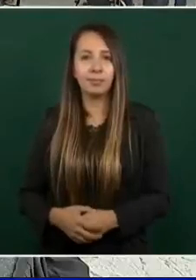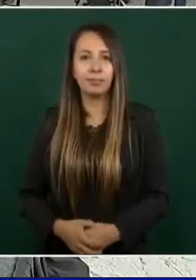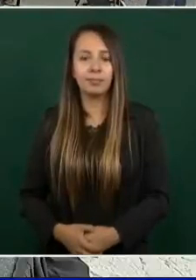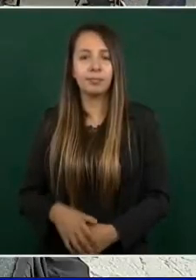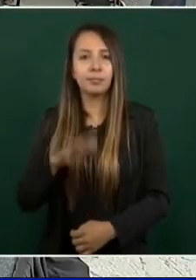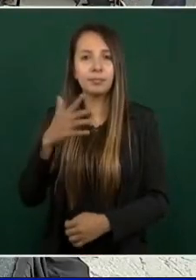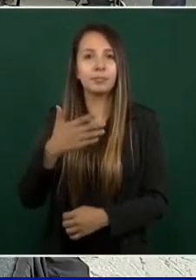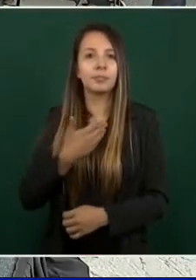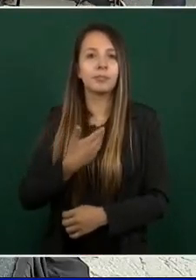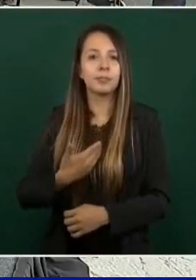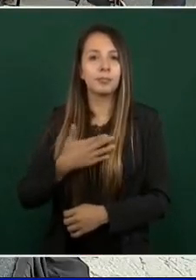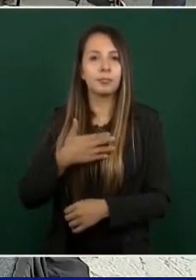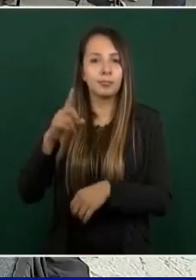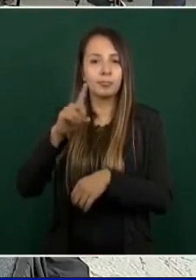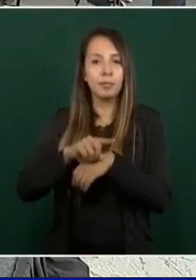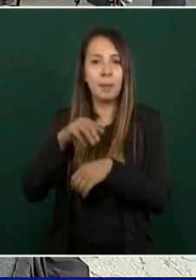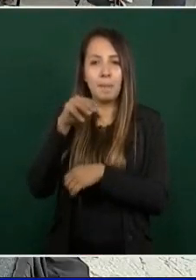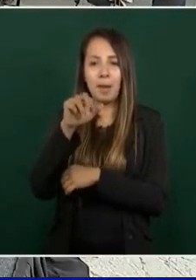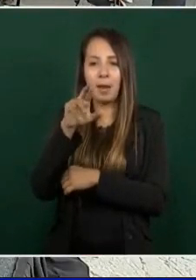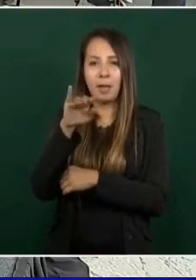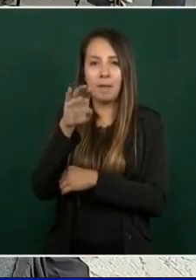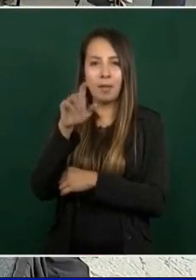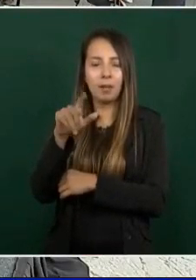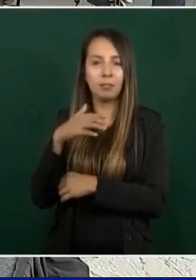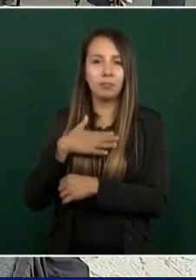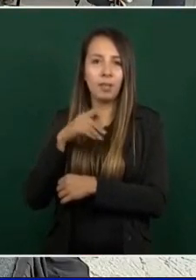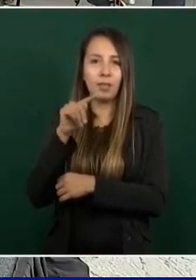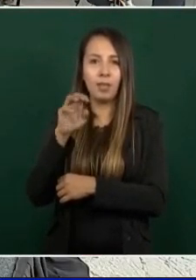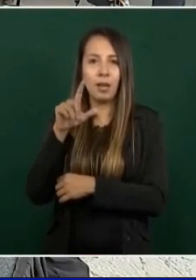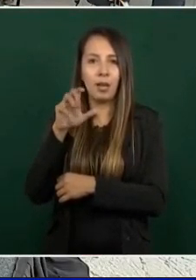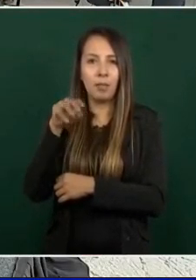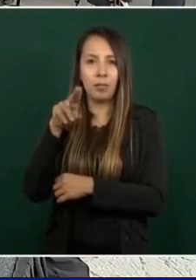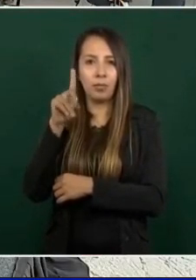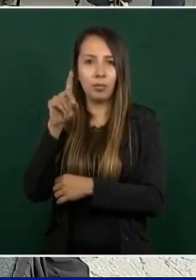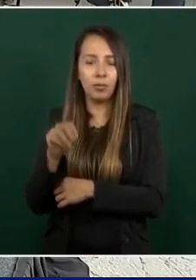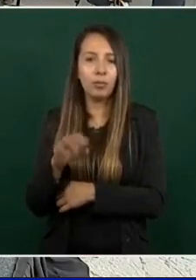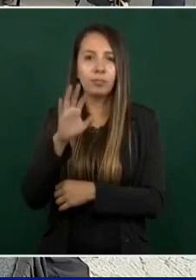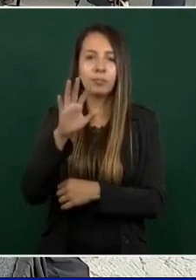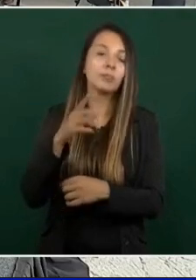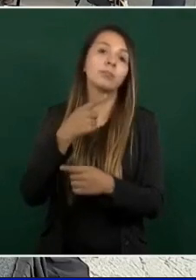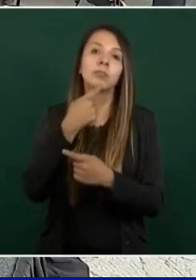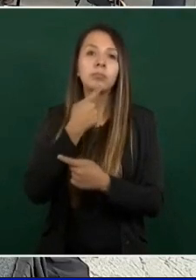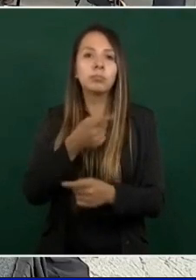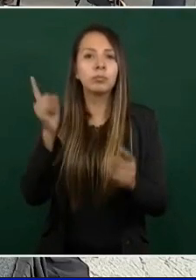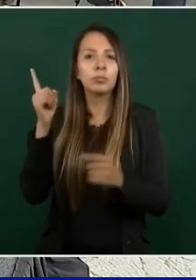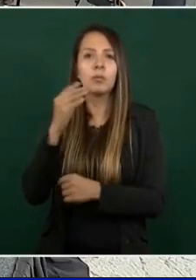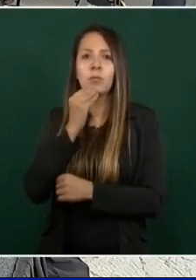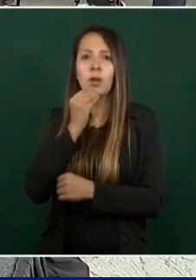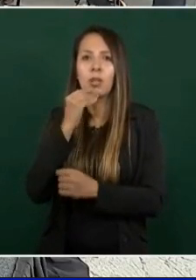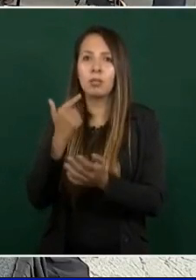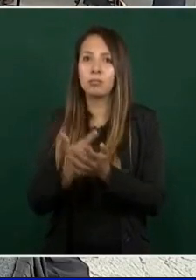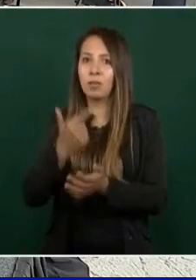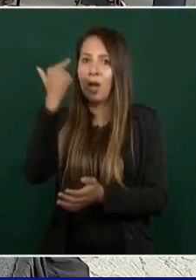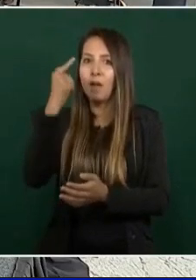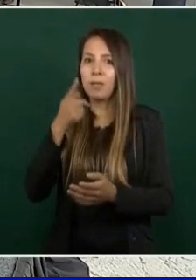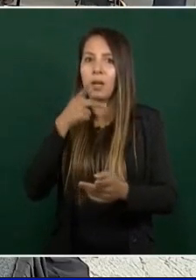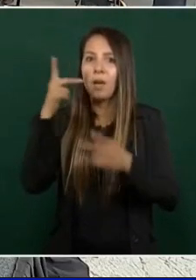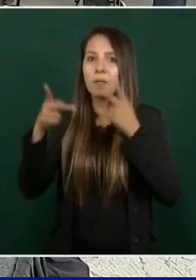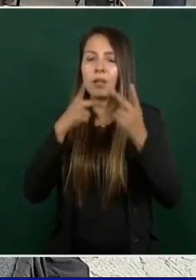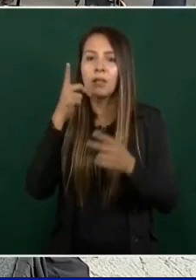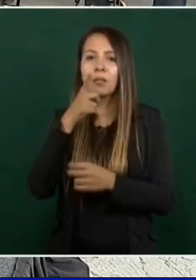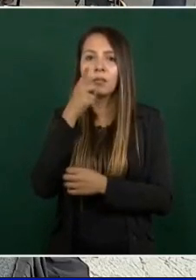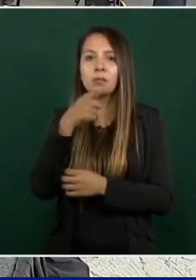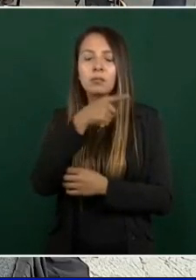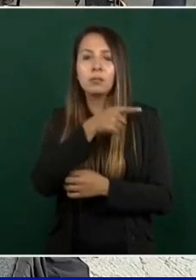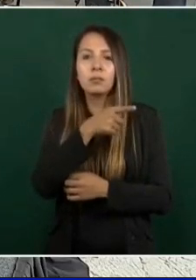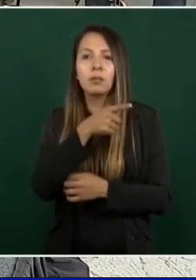Telemundo, nada más para dejar muy en claro, las declaraciones del senador Bonilla fueron muy graves, acusaba a la gobernadora de haber roto un acuerdo con el